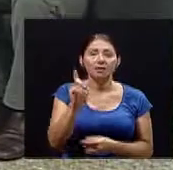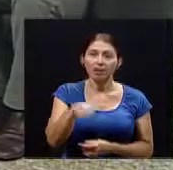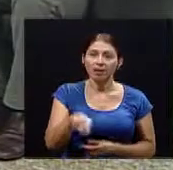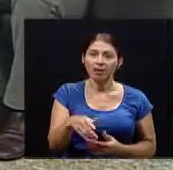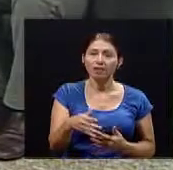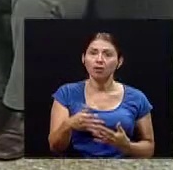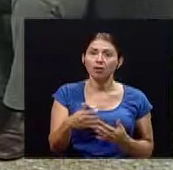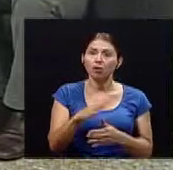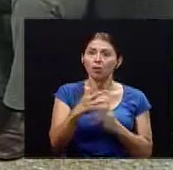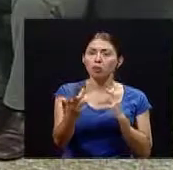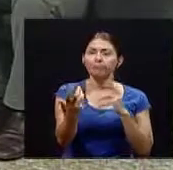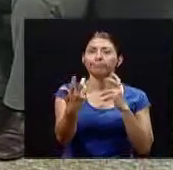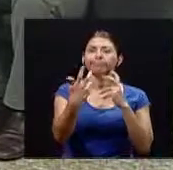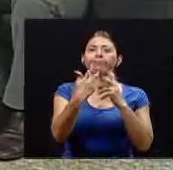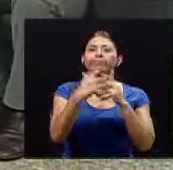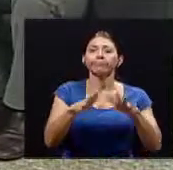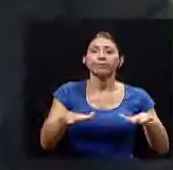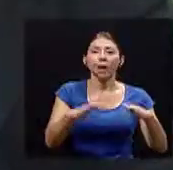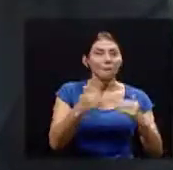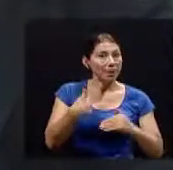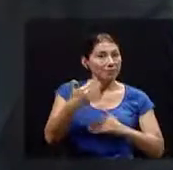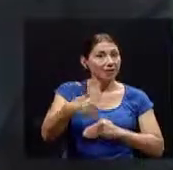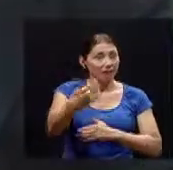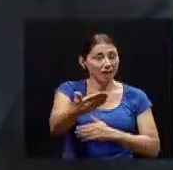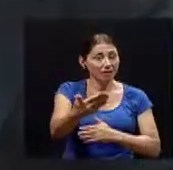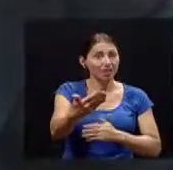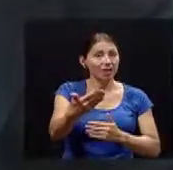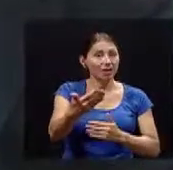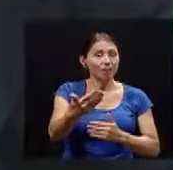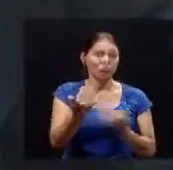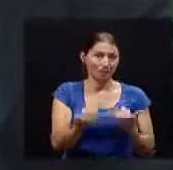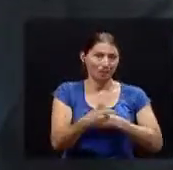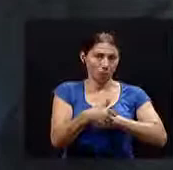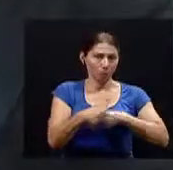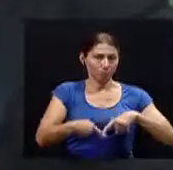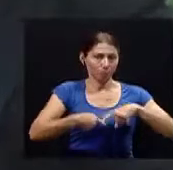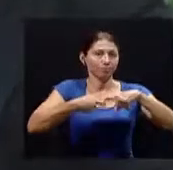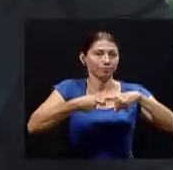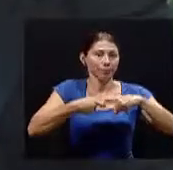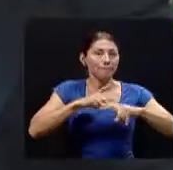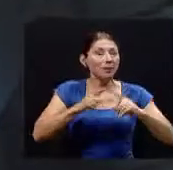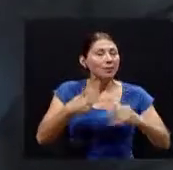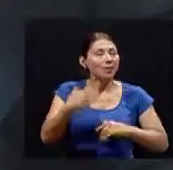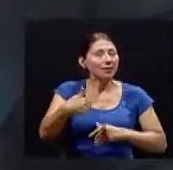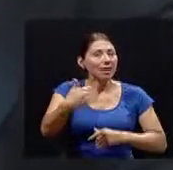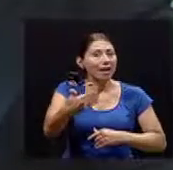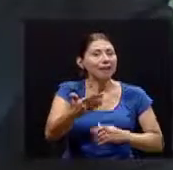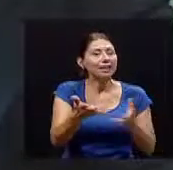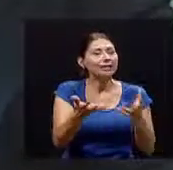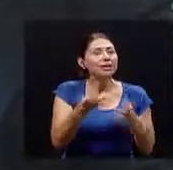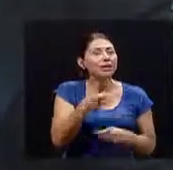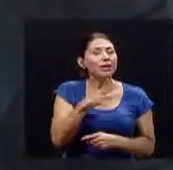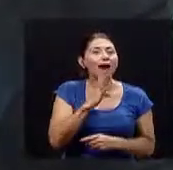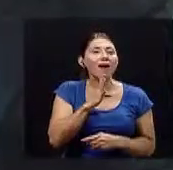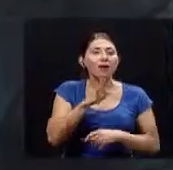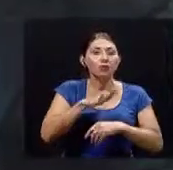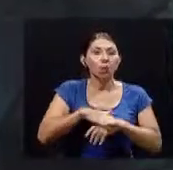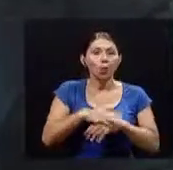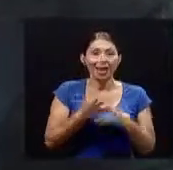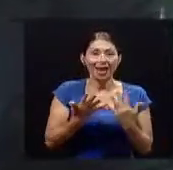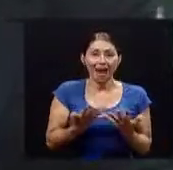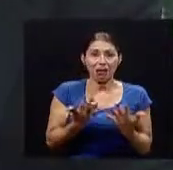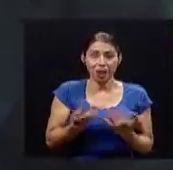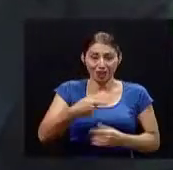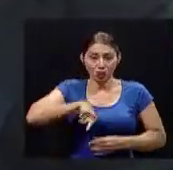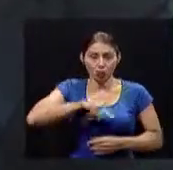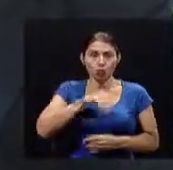en armonía ahora más adelante vamos a ir a en este momento a una pausa pero más adelante quisieran nos comentar sobre la relación actual entre